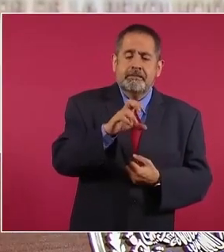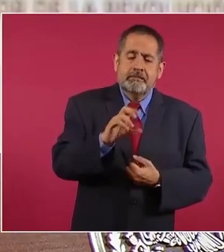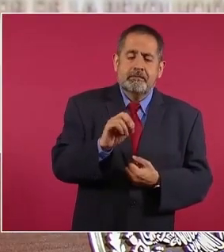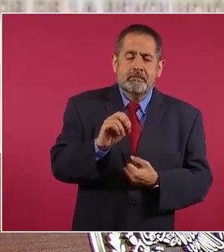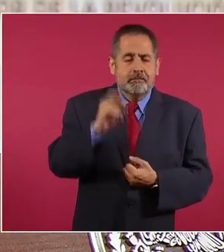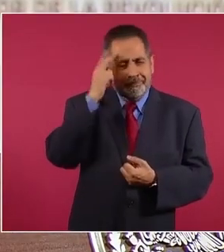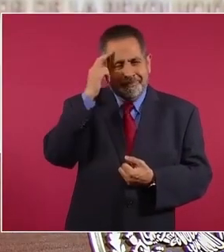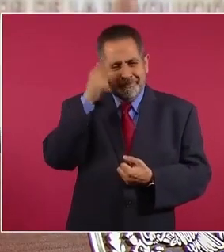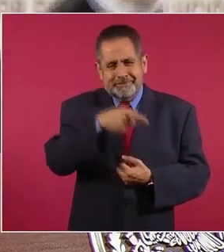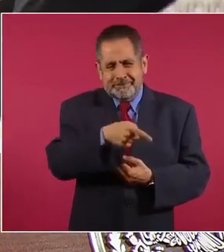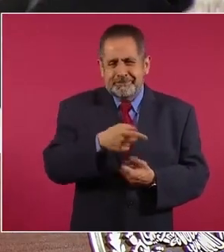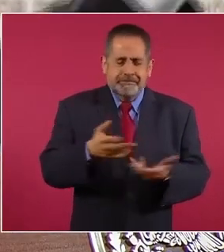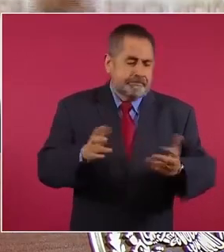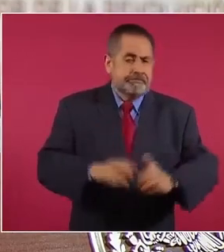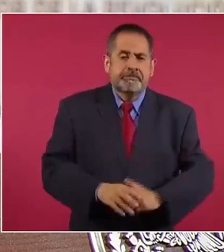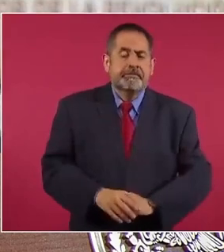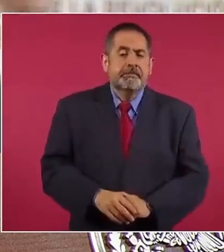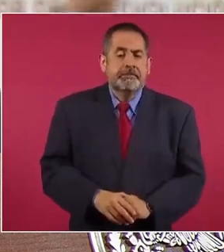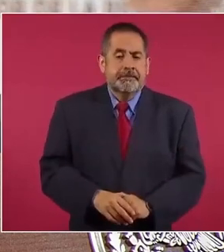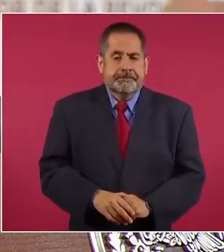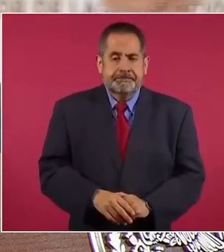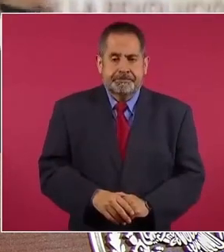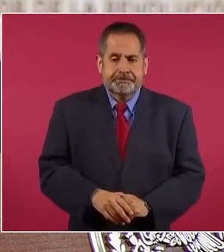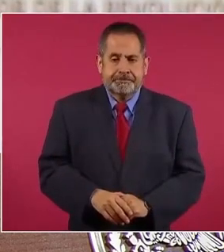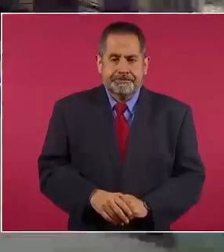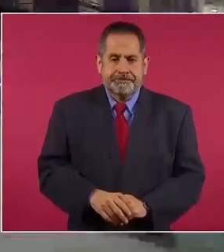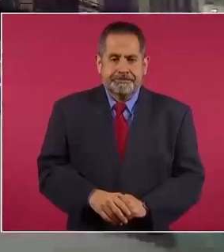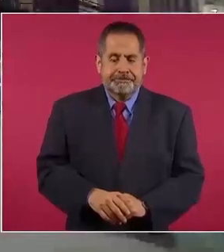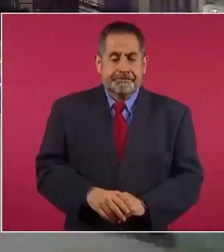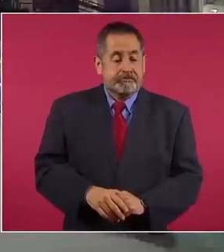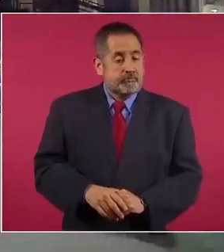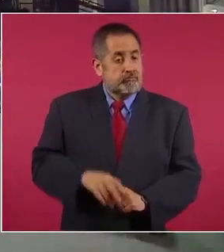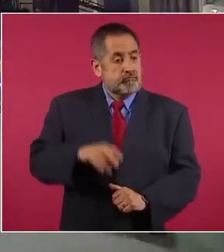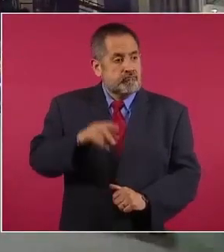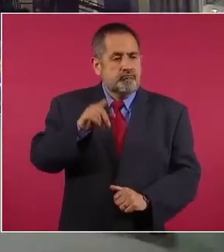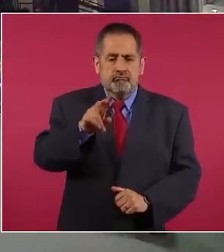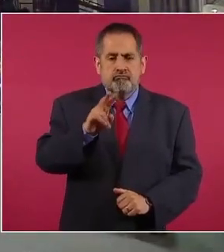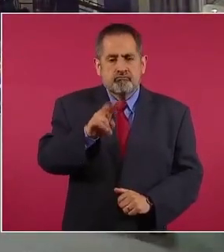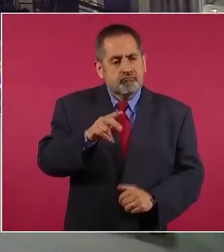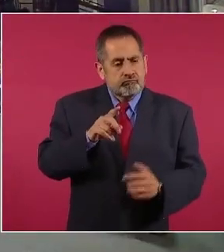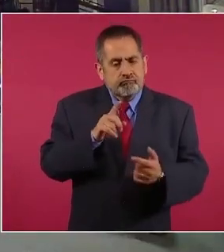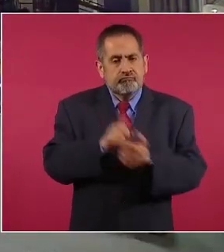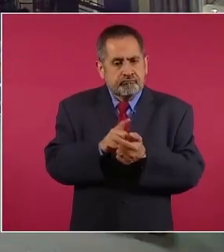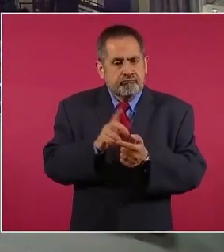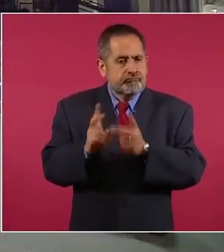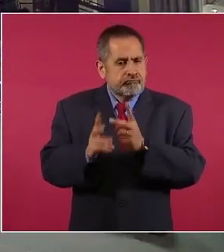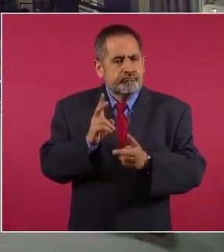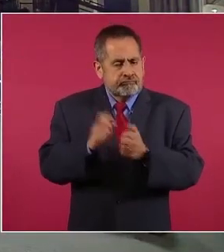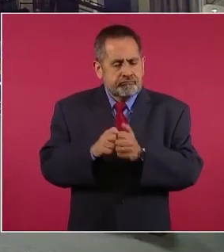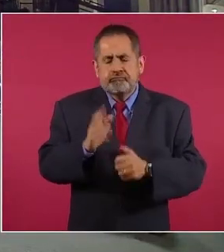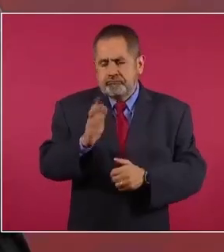entonces si hablamos con ellos con los